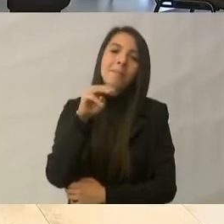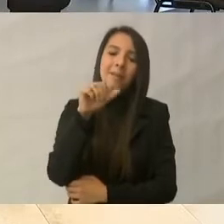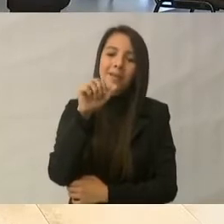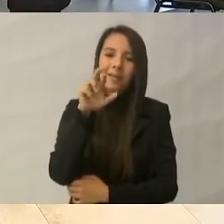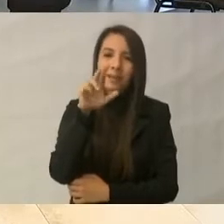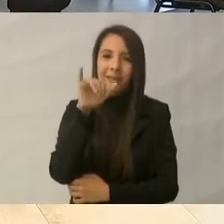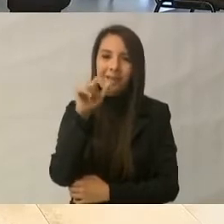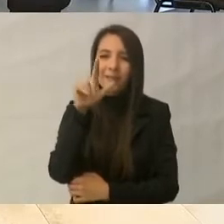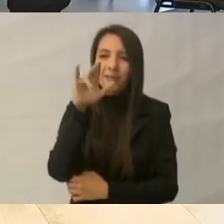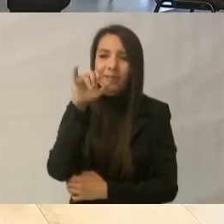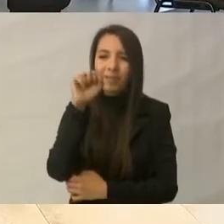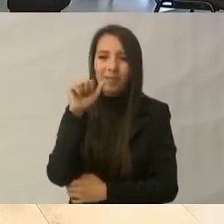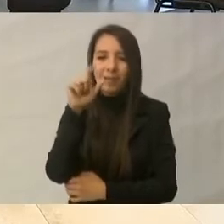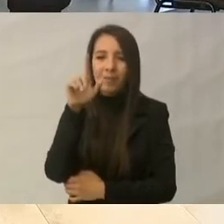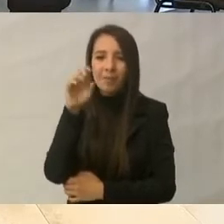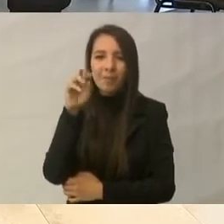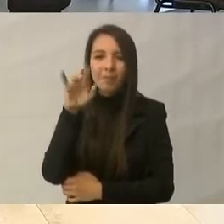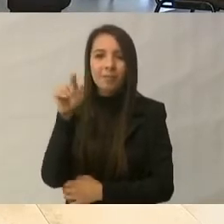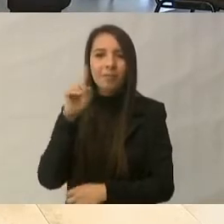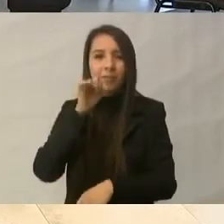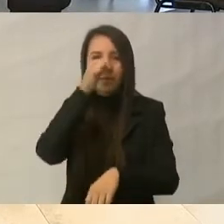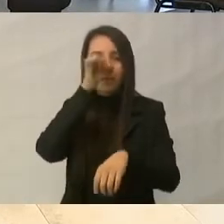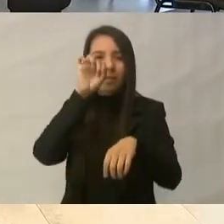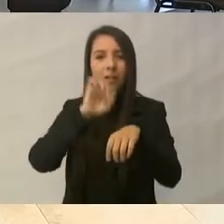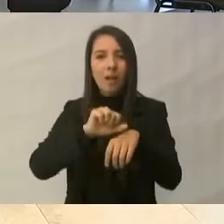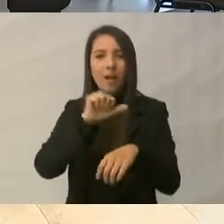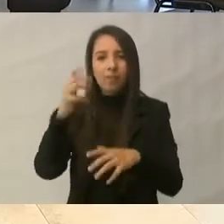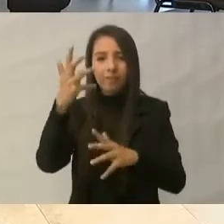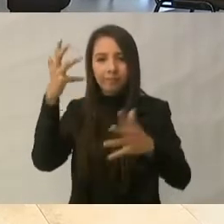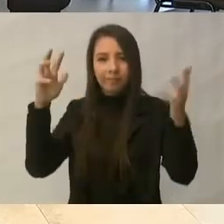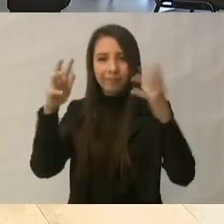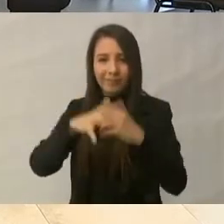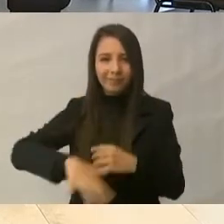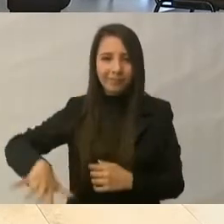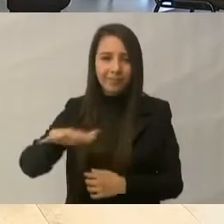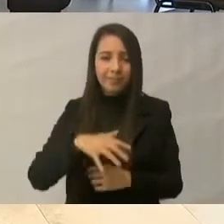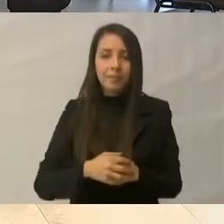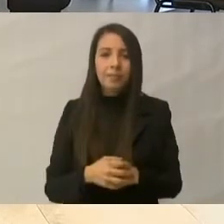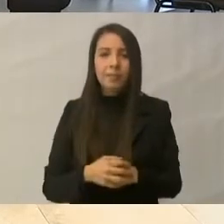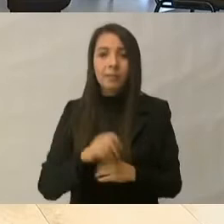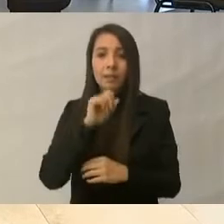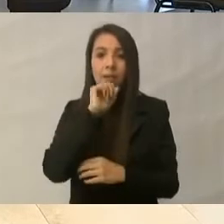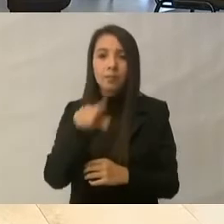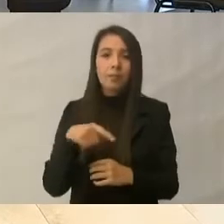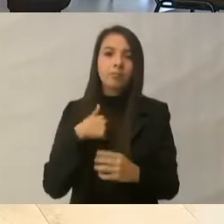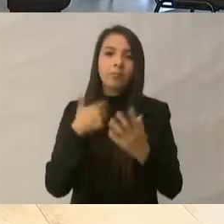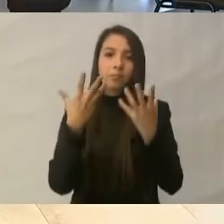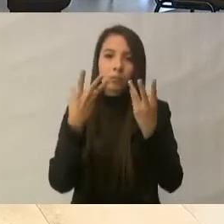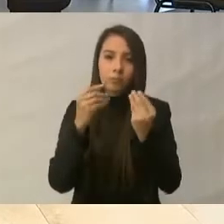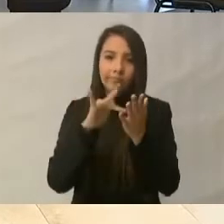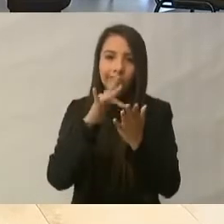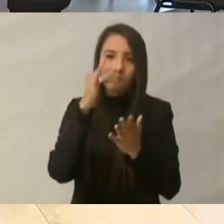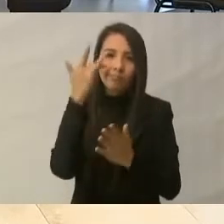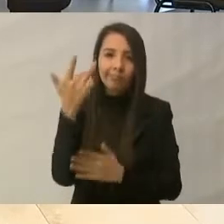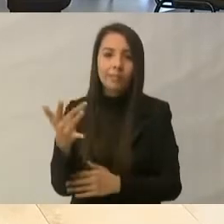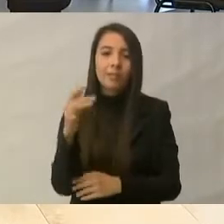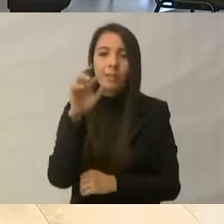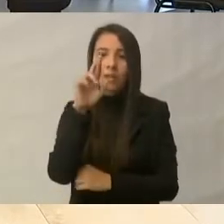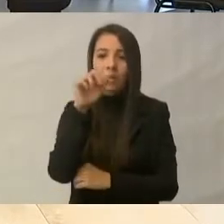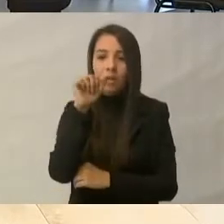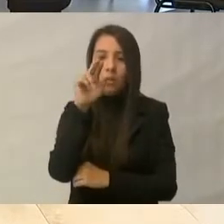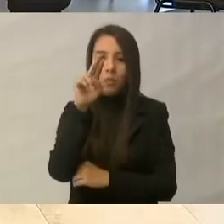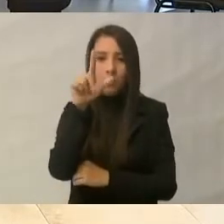Medio Ambiente, agradezco mucho también a Raúl de Jesús